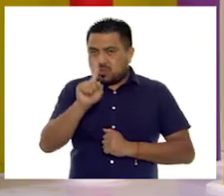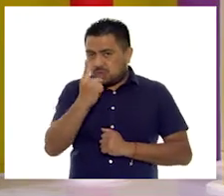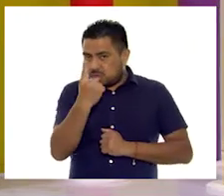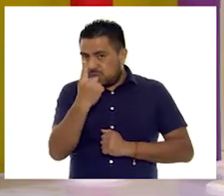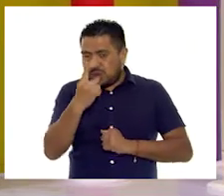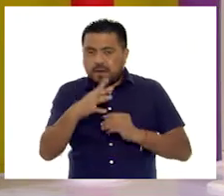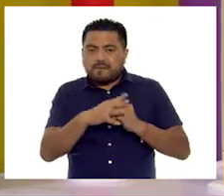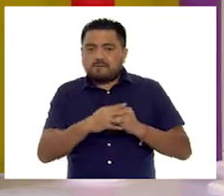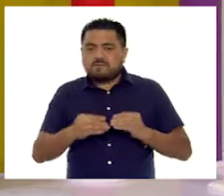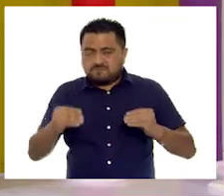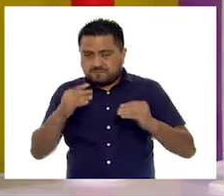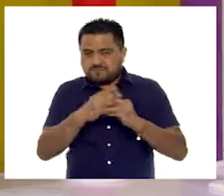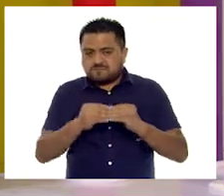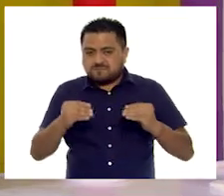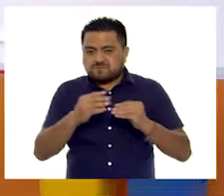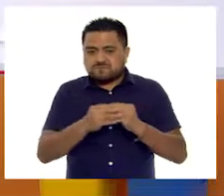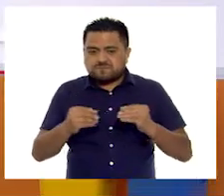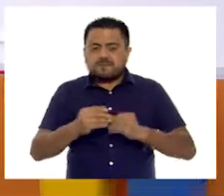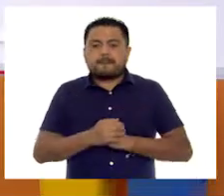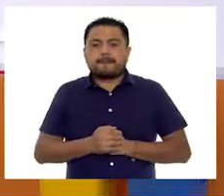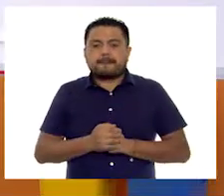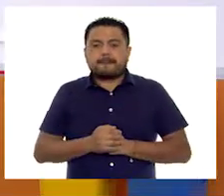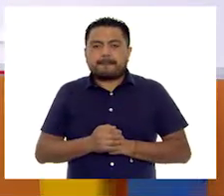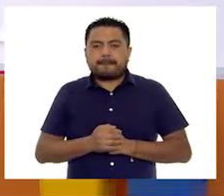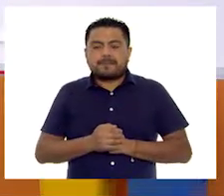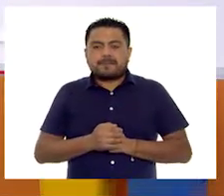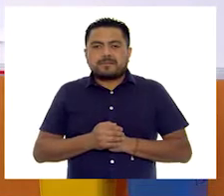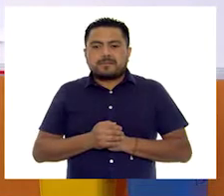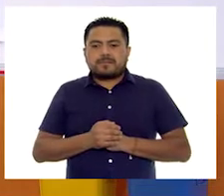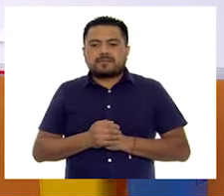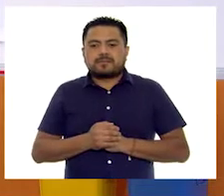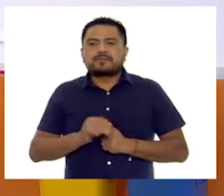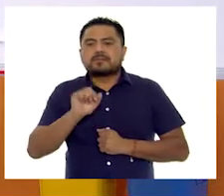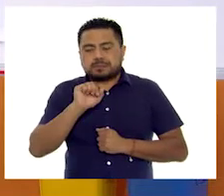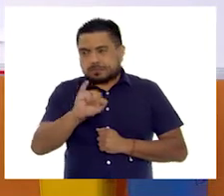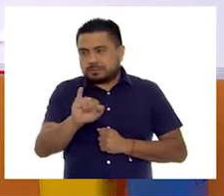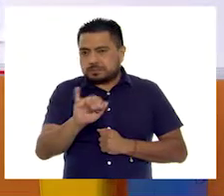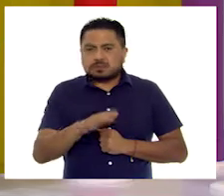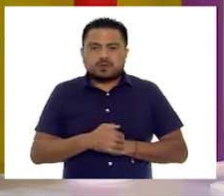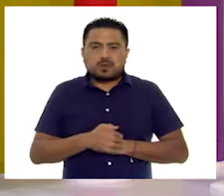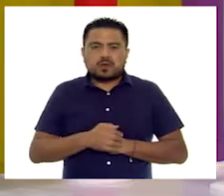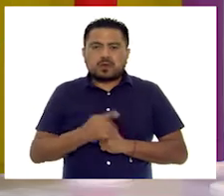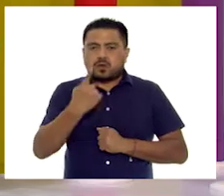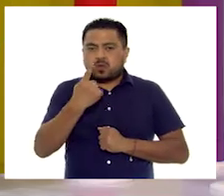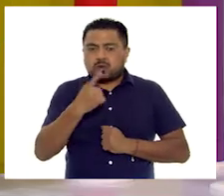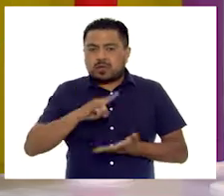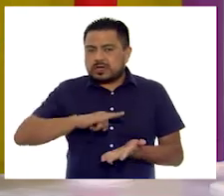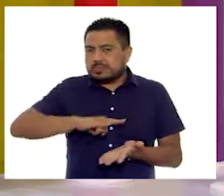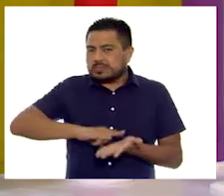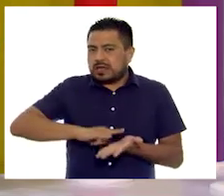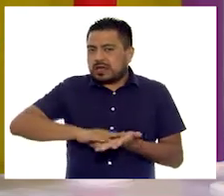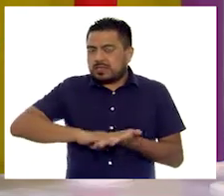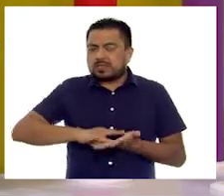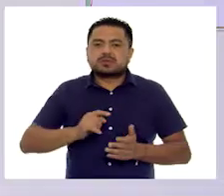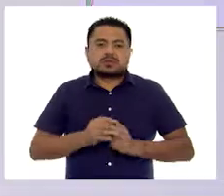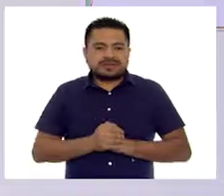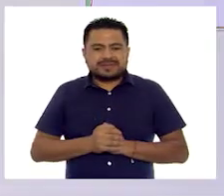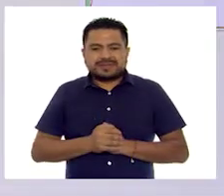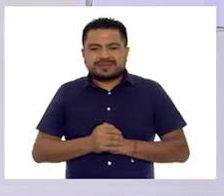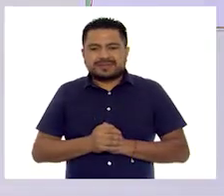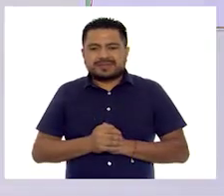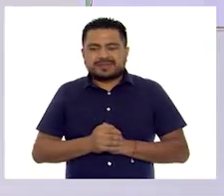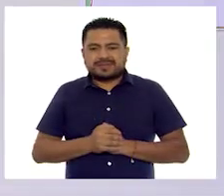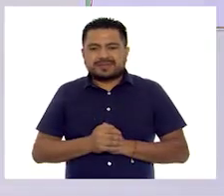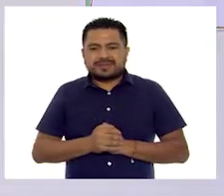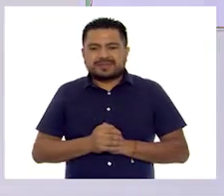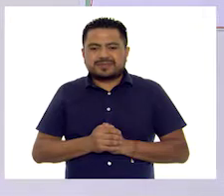Ok. Un palito para la fruta. Ajá. Ajá. Un palito para sándwich. Un palito para sándwich.